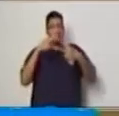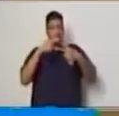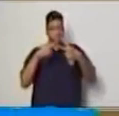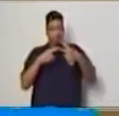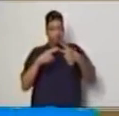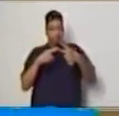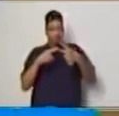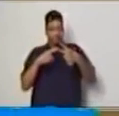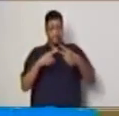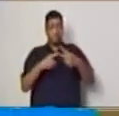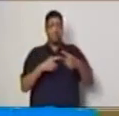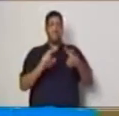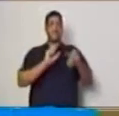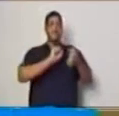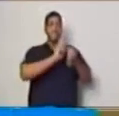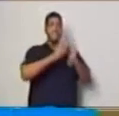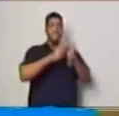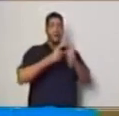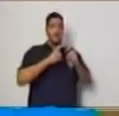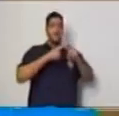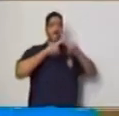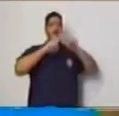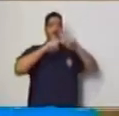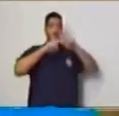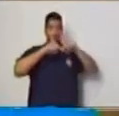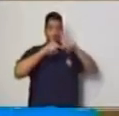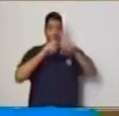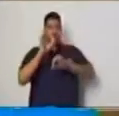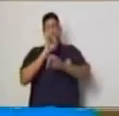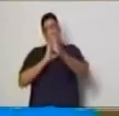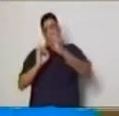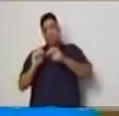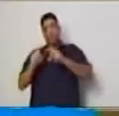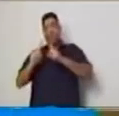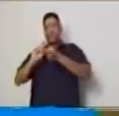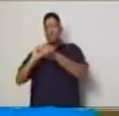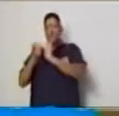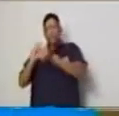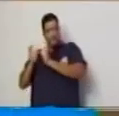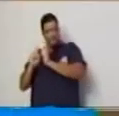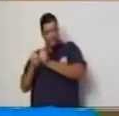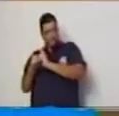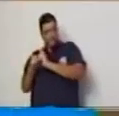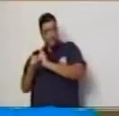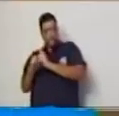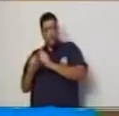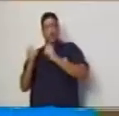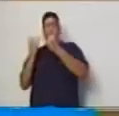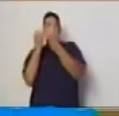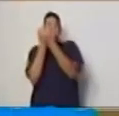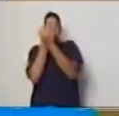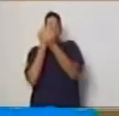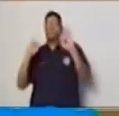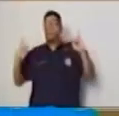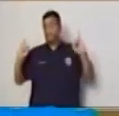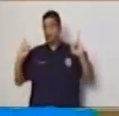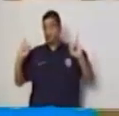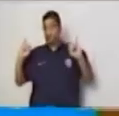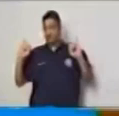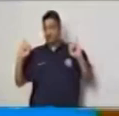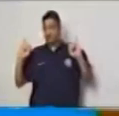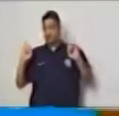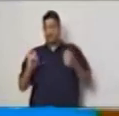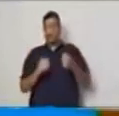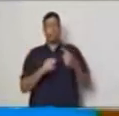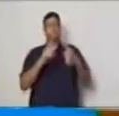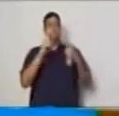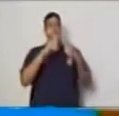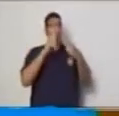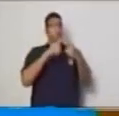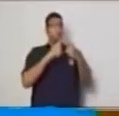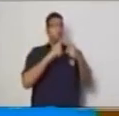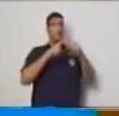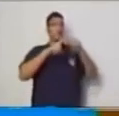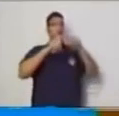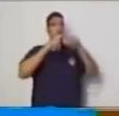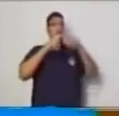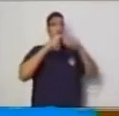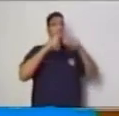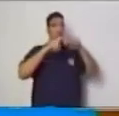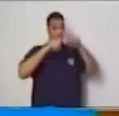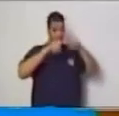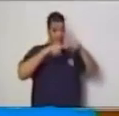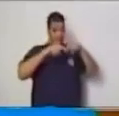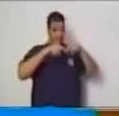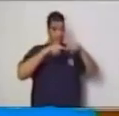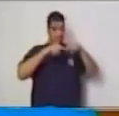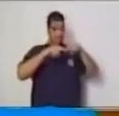variable dentro de una función. La variable dependiente es aquella variable que va a